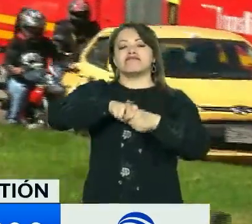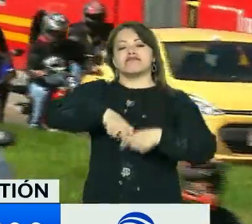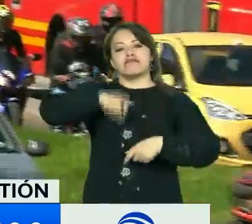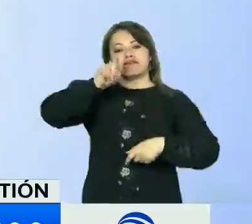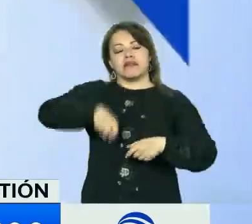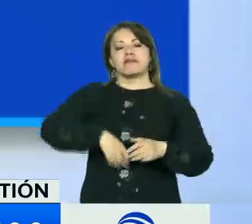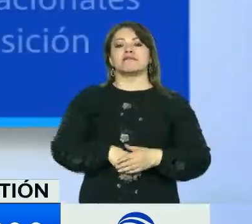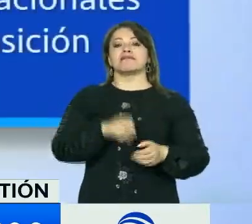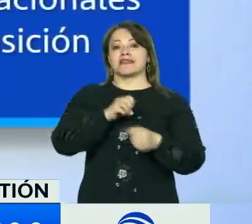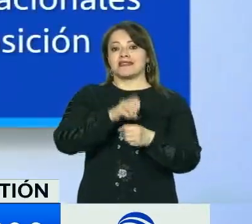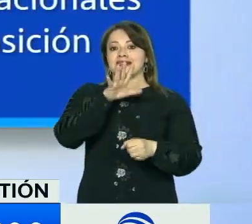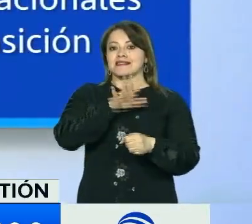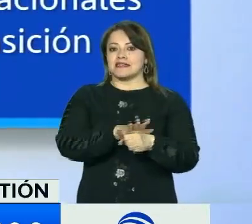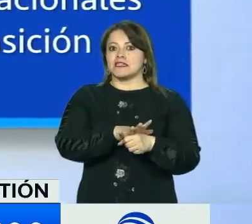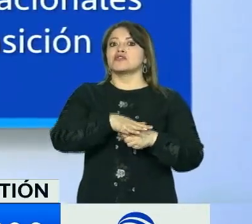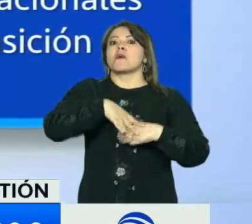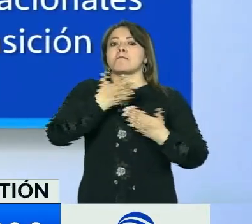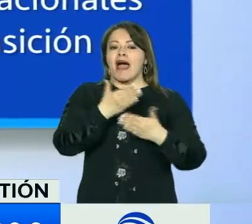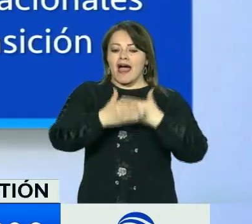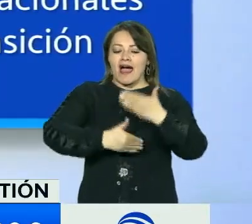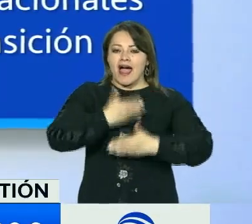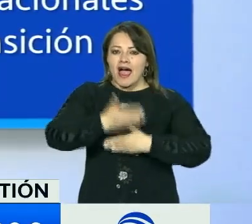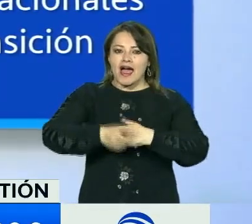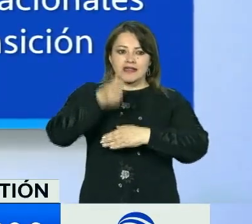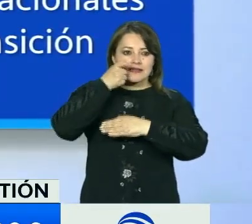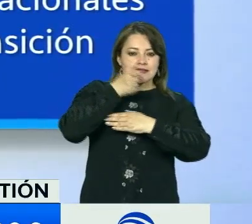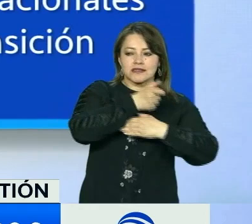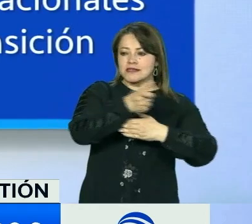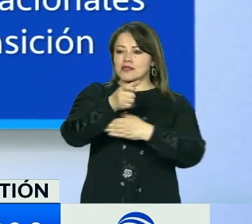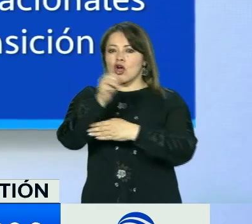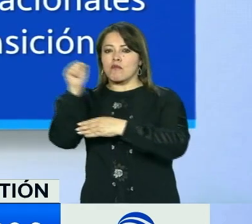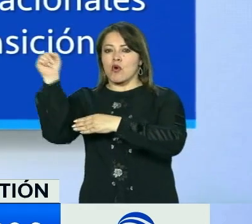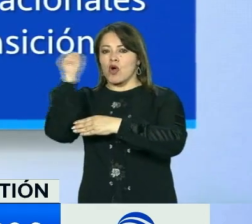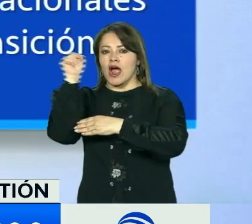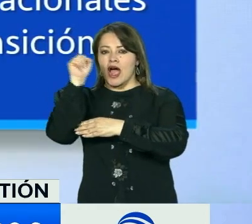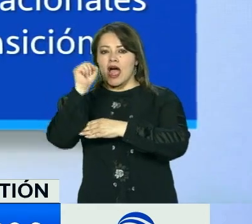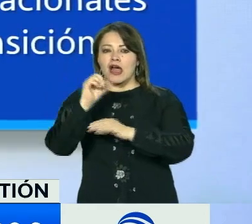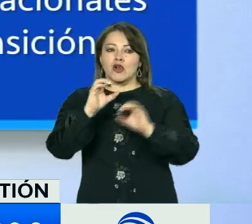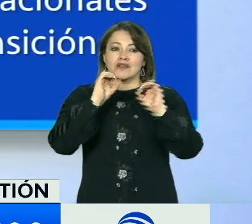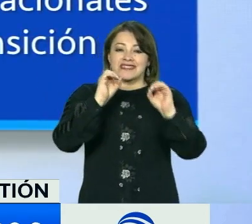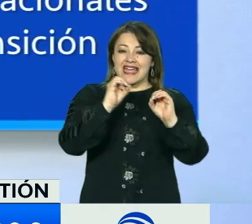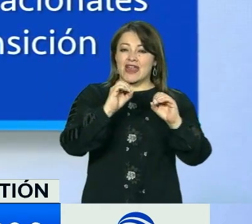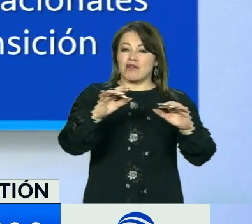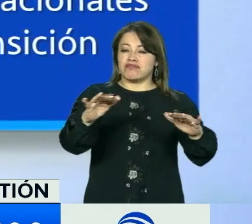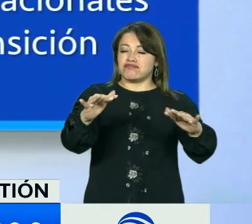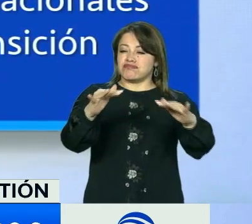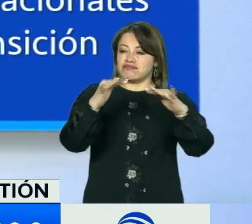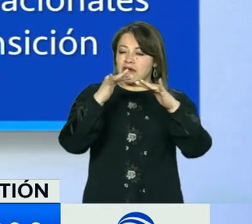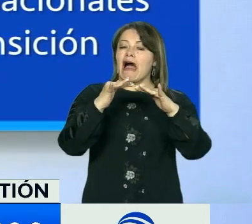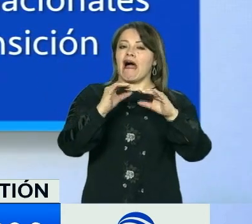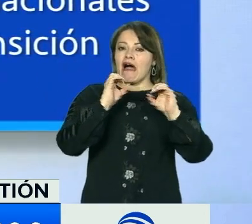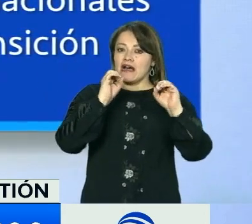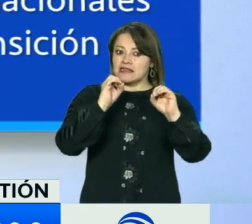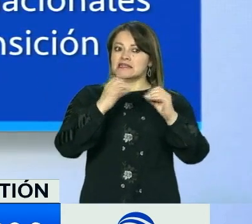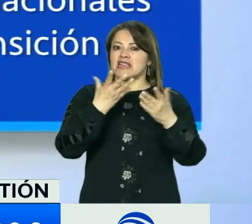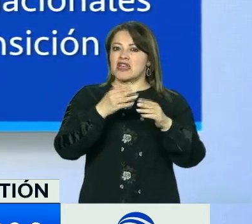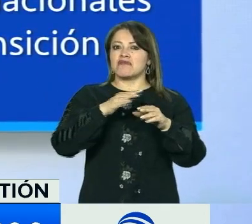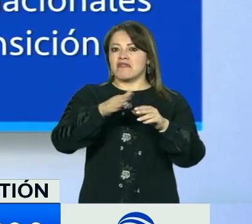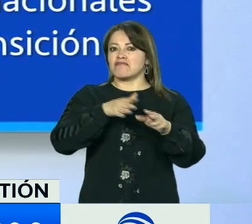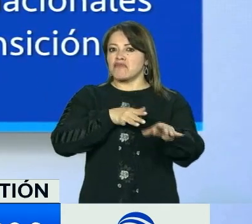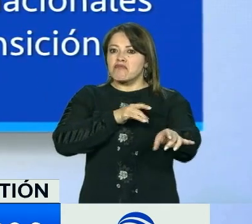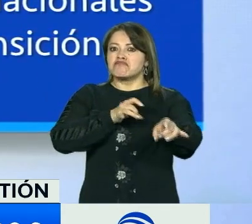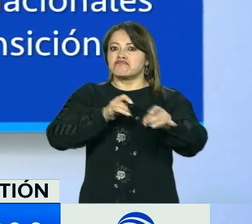El distrito busca un aumento en la proporción de vehículos de cero o bajas emisiones en diferentes tipos de flota,